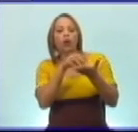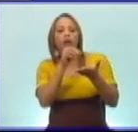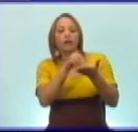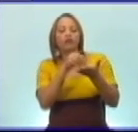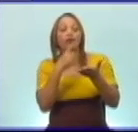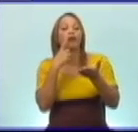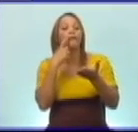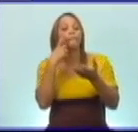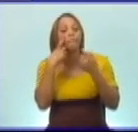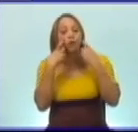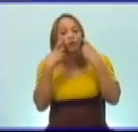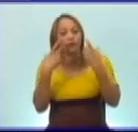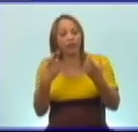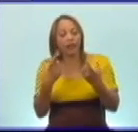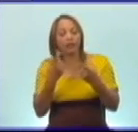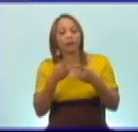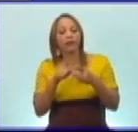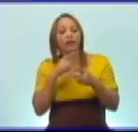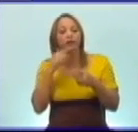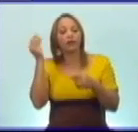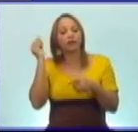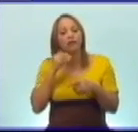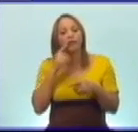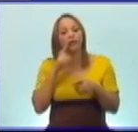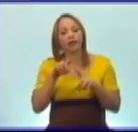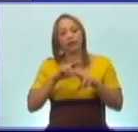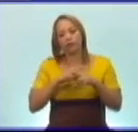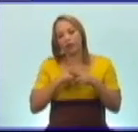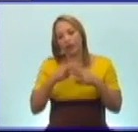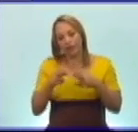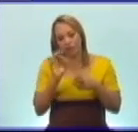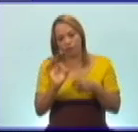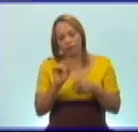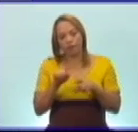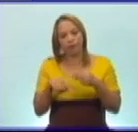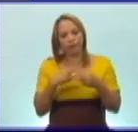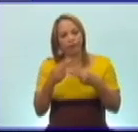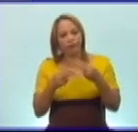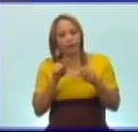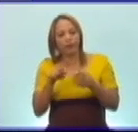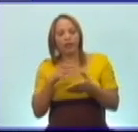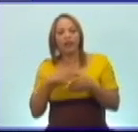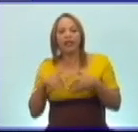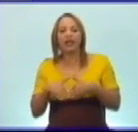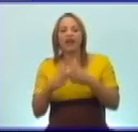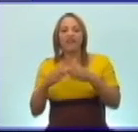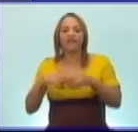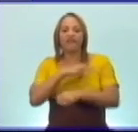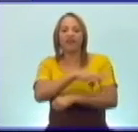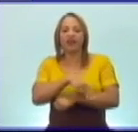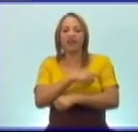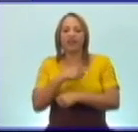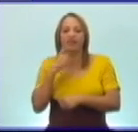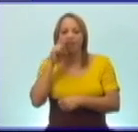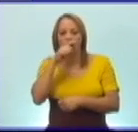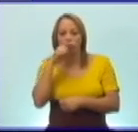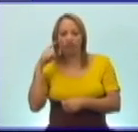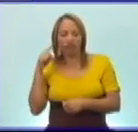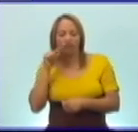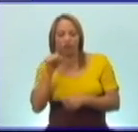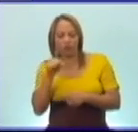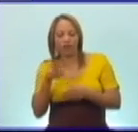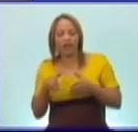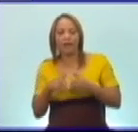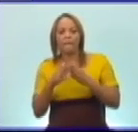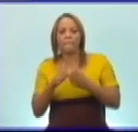importante para que conozcan que estos hechos que sucedieron en la bahía de Cochinos estén ubicados en Playa